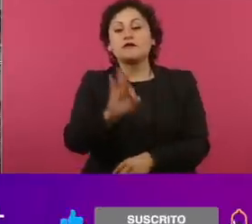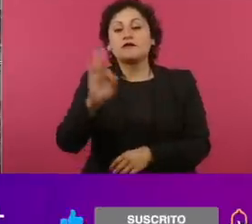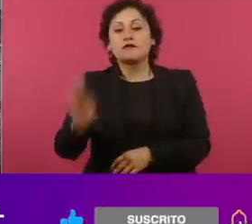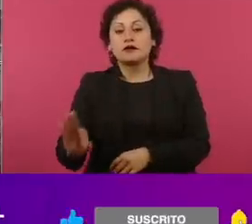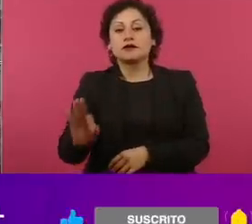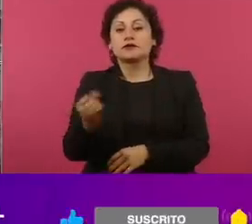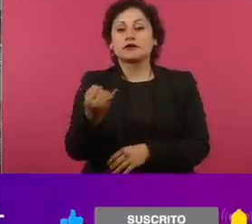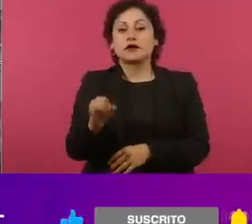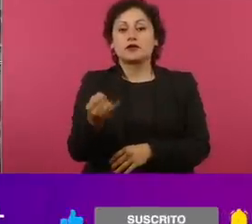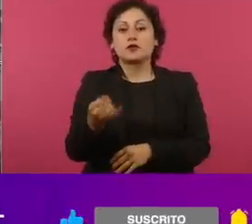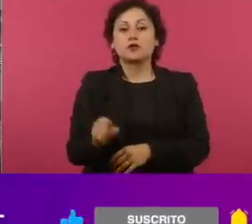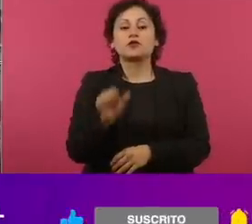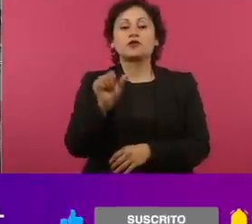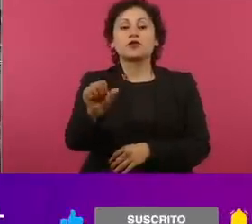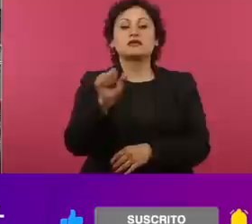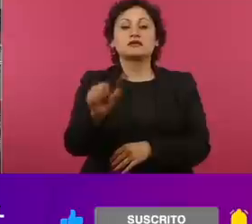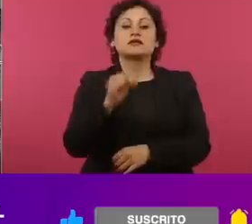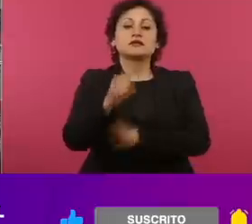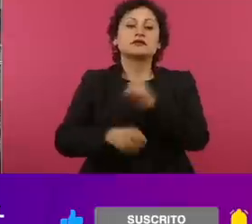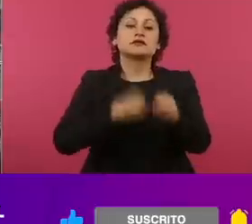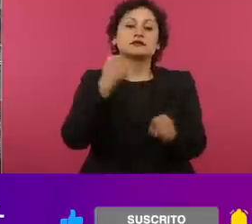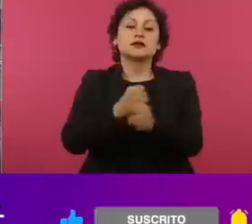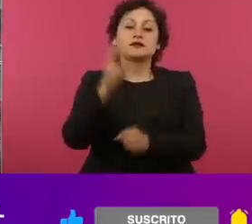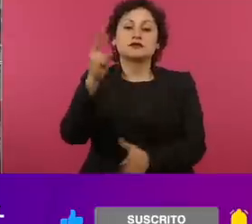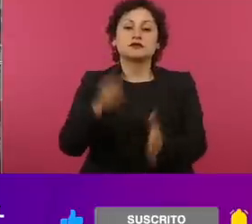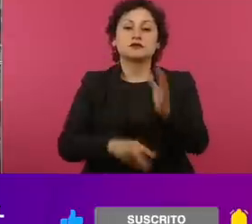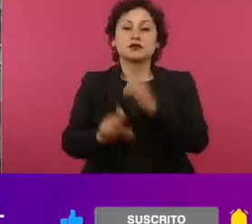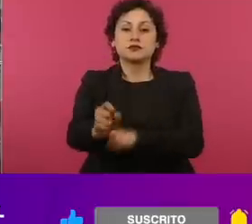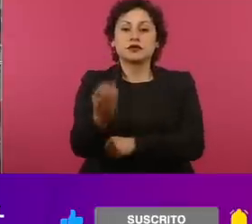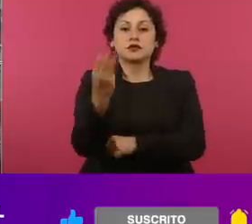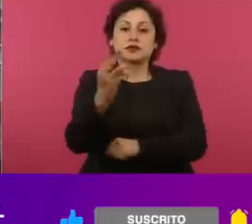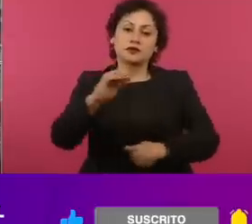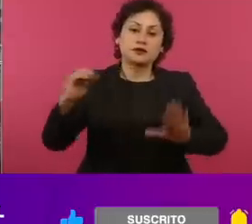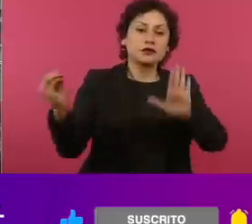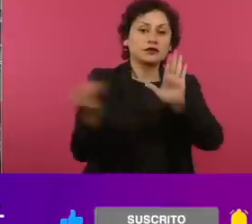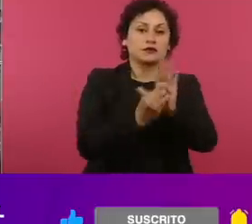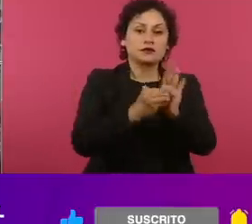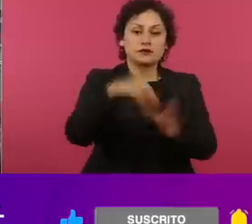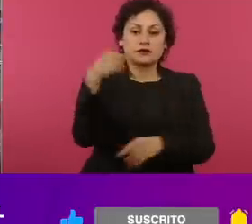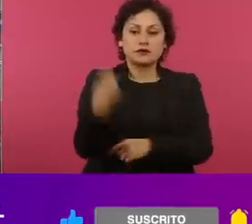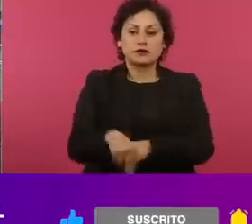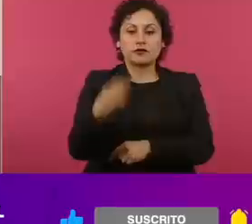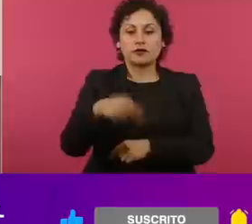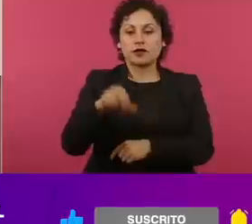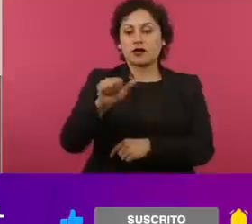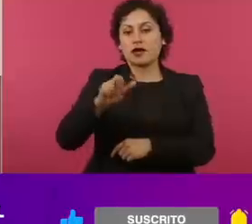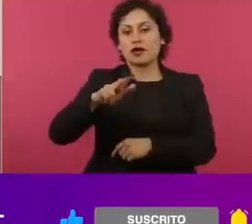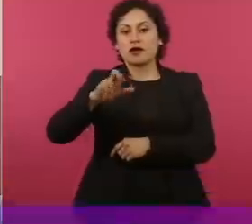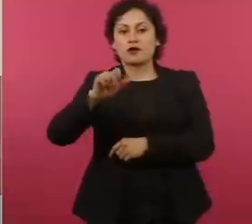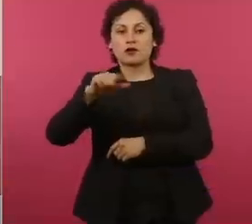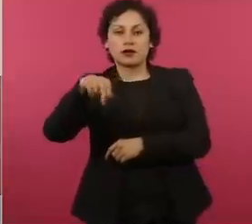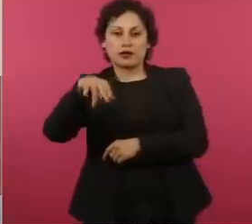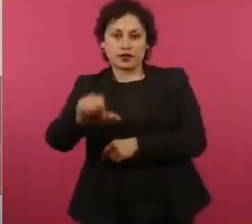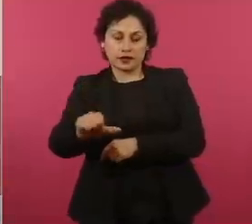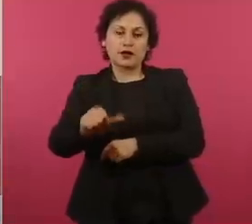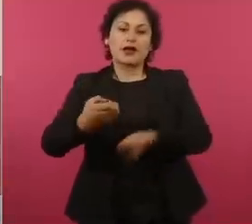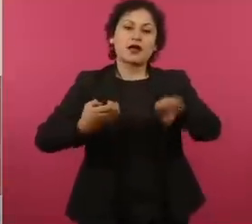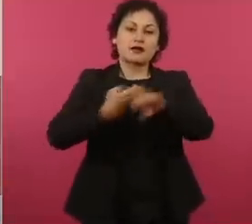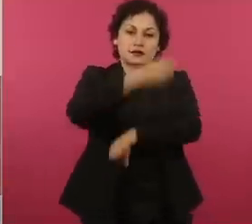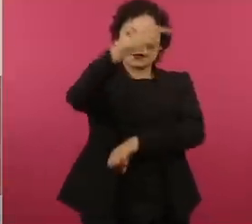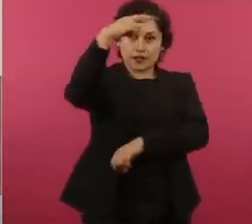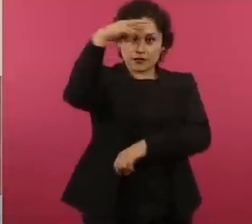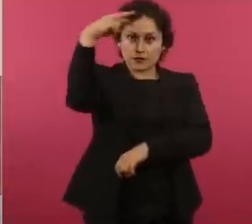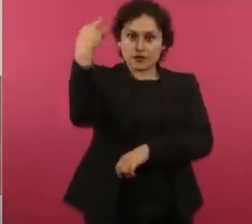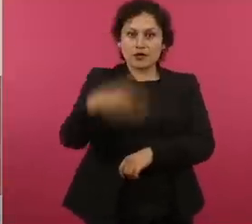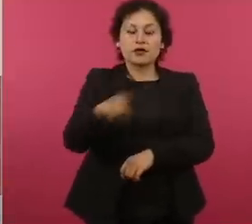2023, con la razón social de Aerolínea del Estado mexicano, Sociedad Anónima